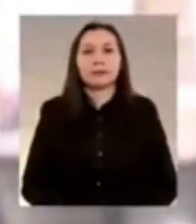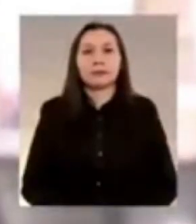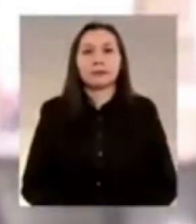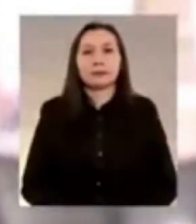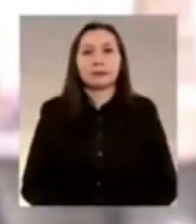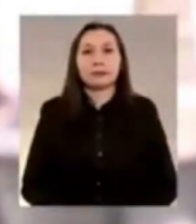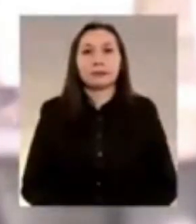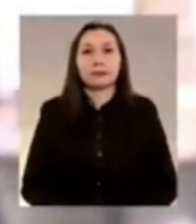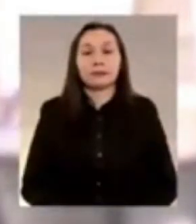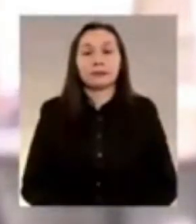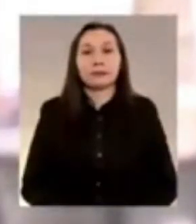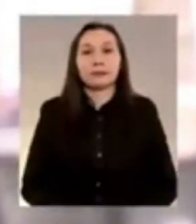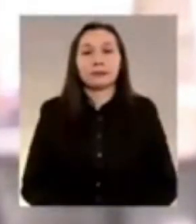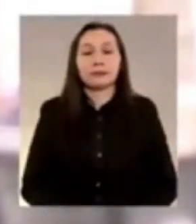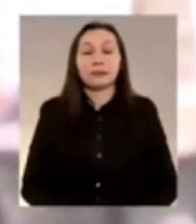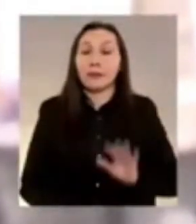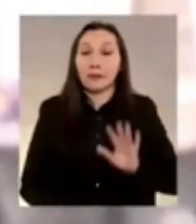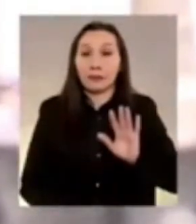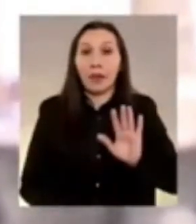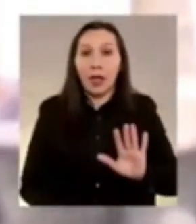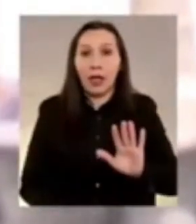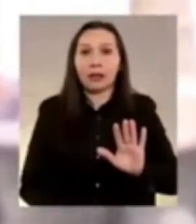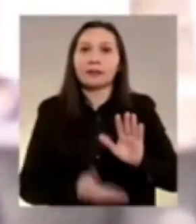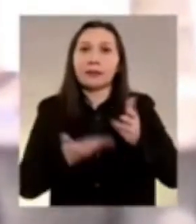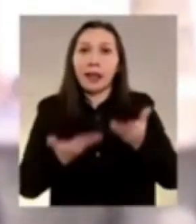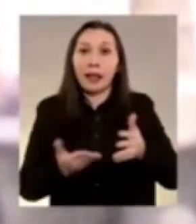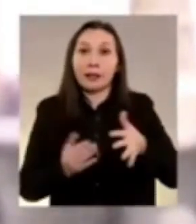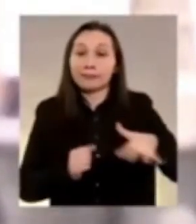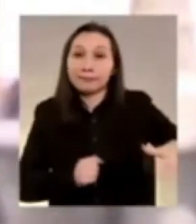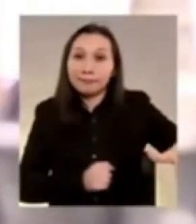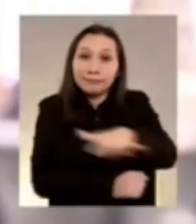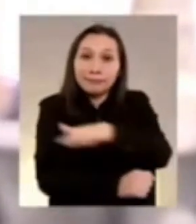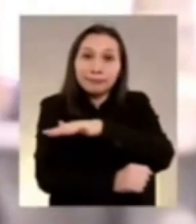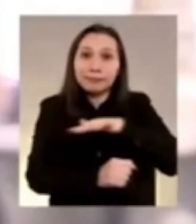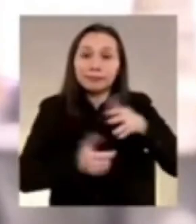Así, en este contexto